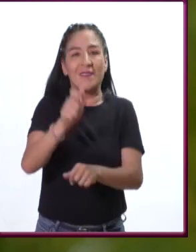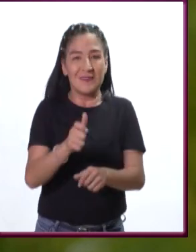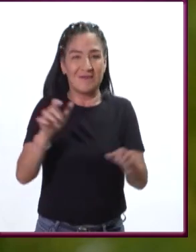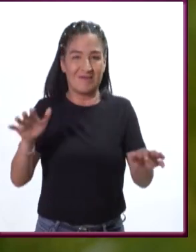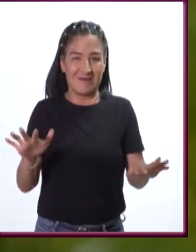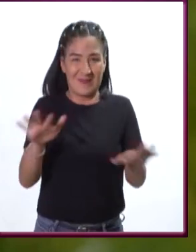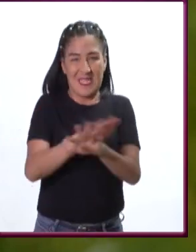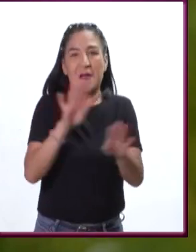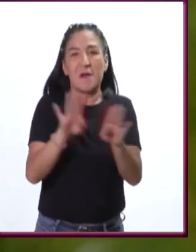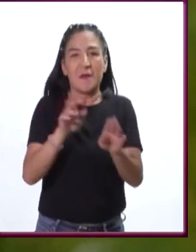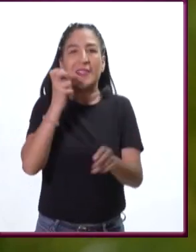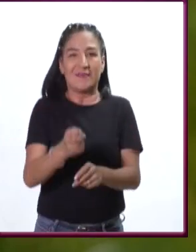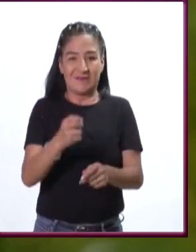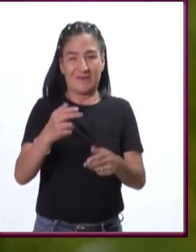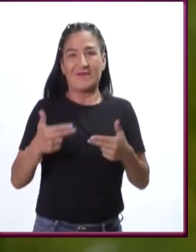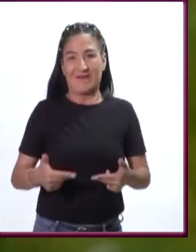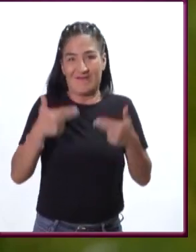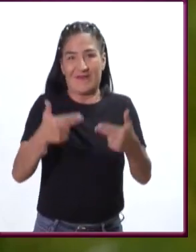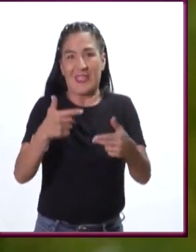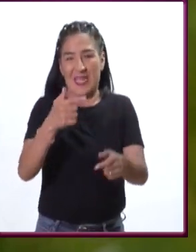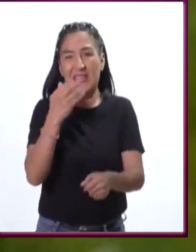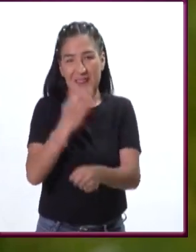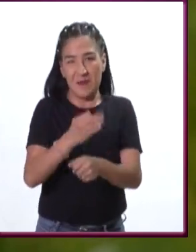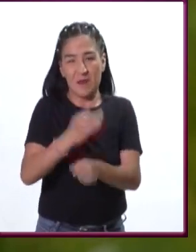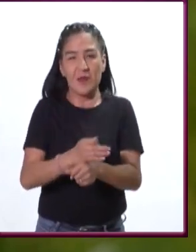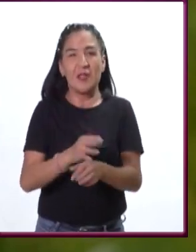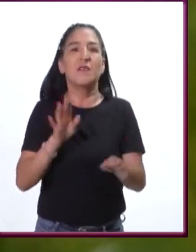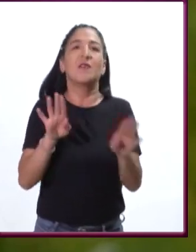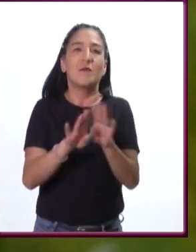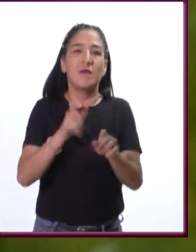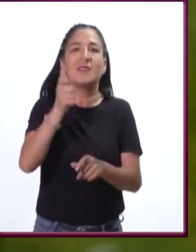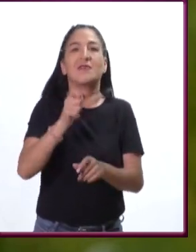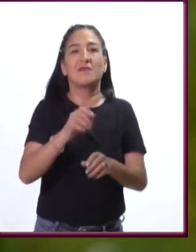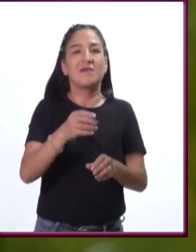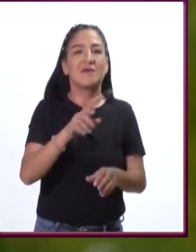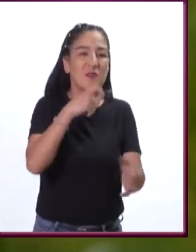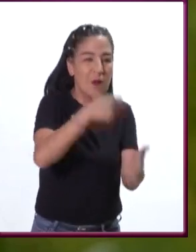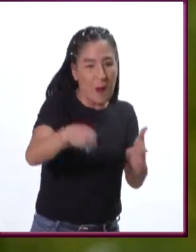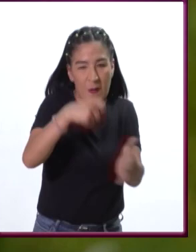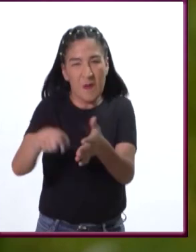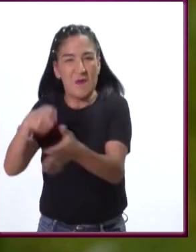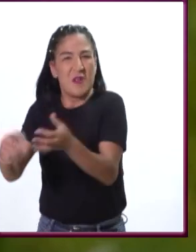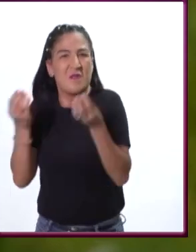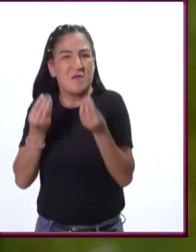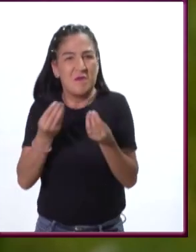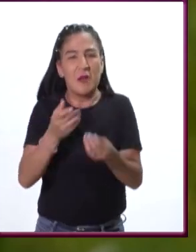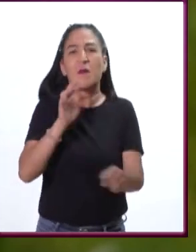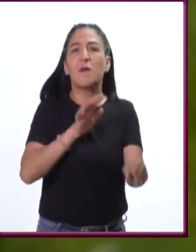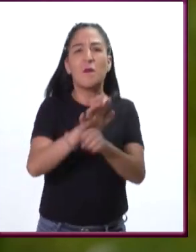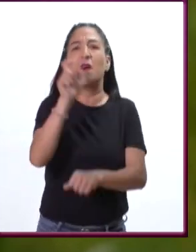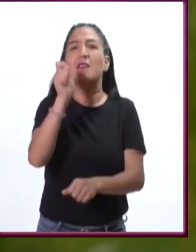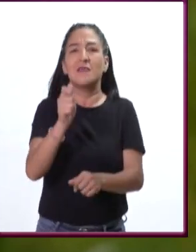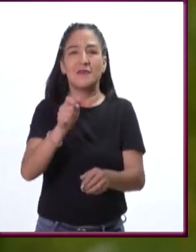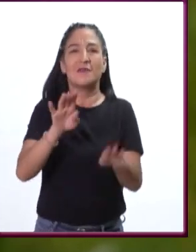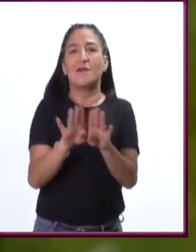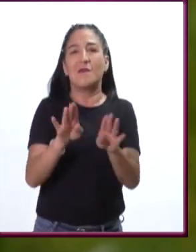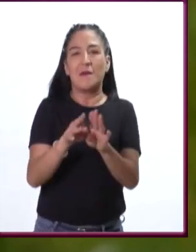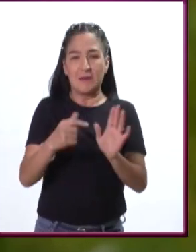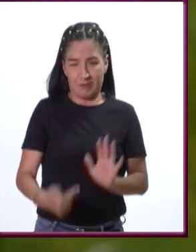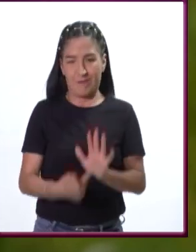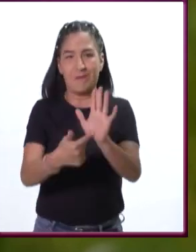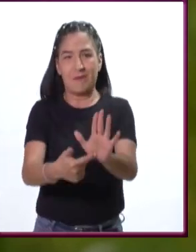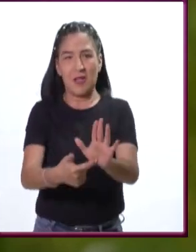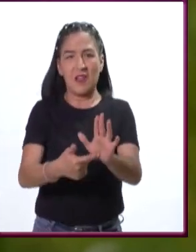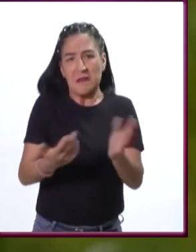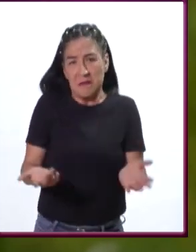cambios que ha abrazado nuestra generación es revisar el consumo, evaluar críticamente qué productos se nos ofrecen y